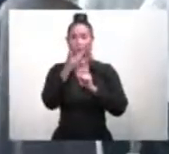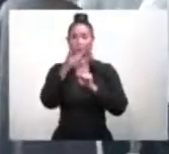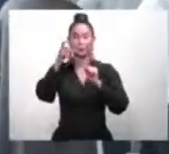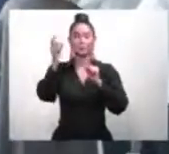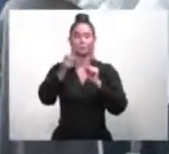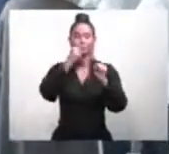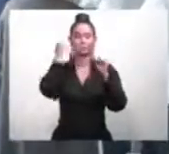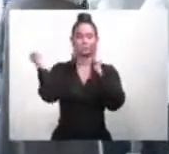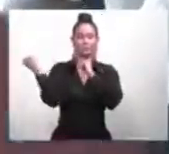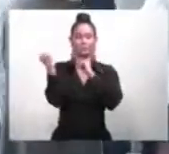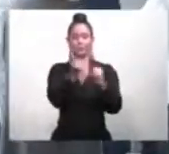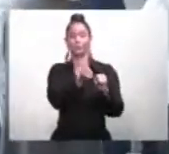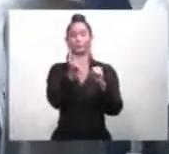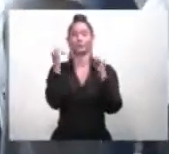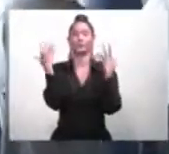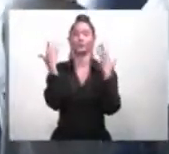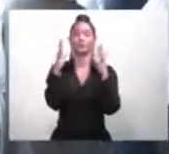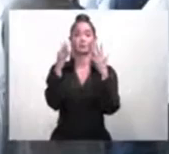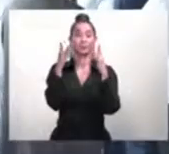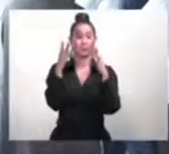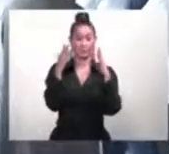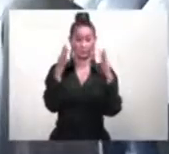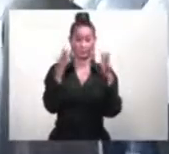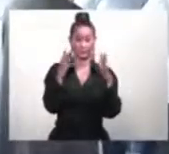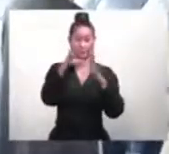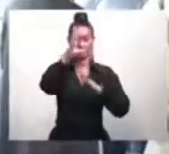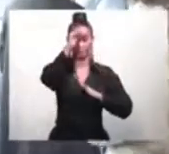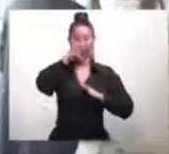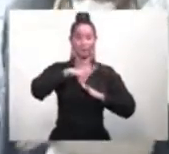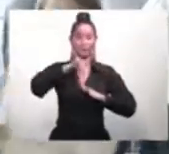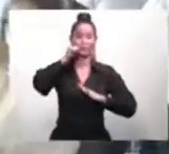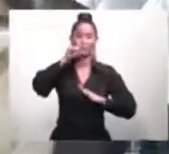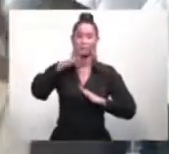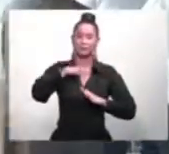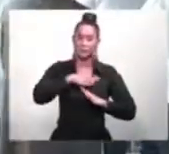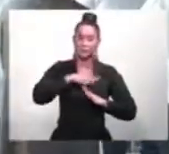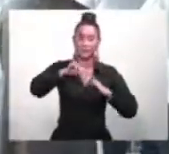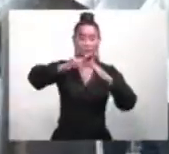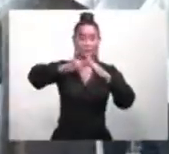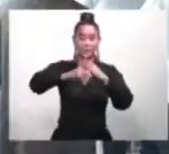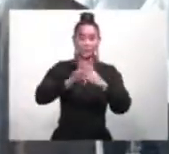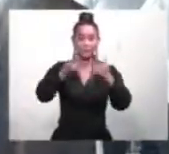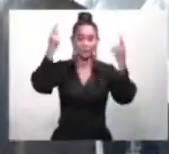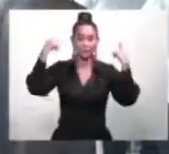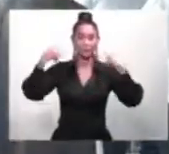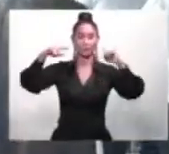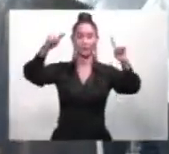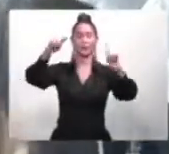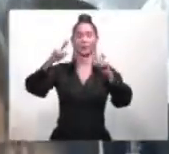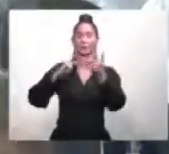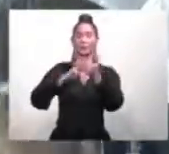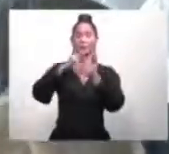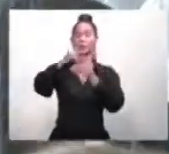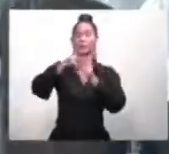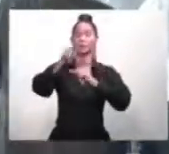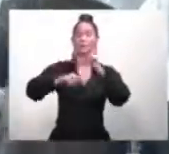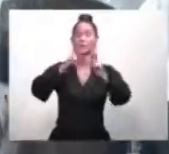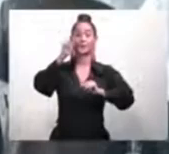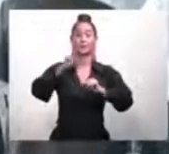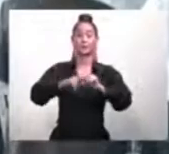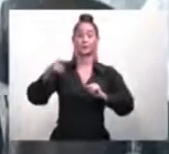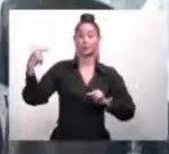aplauso. Damas y caballeros, inicia con éxito el Plan Nacional de